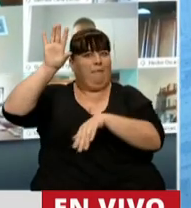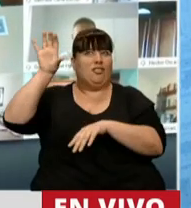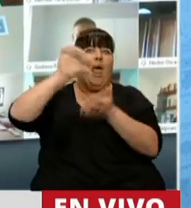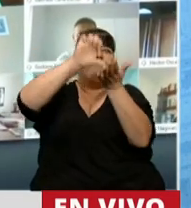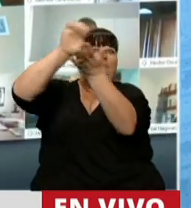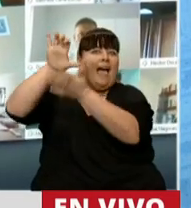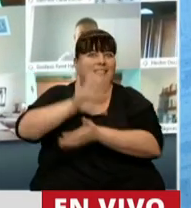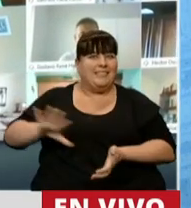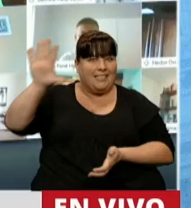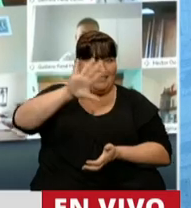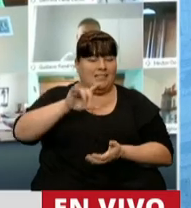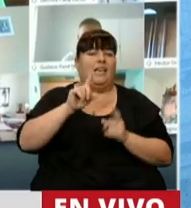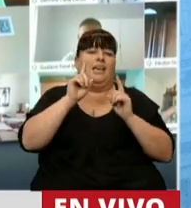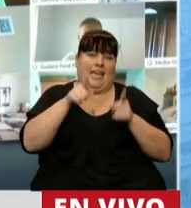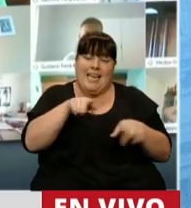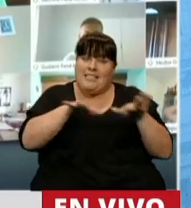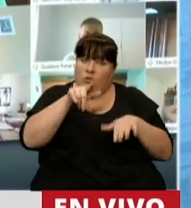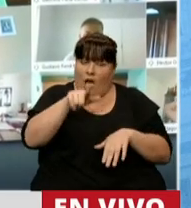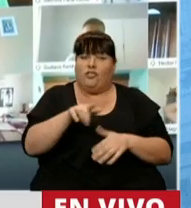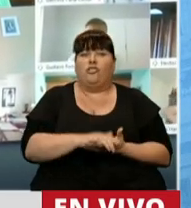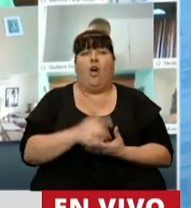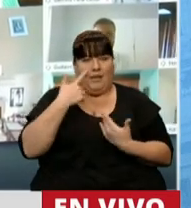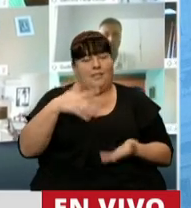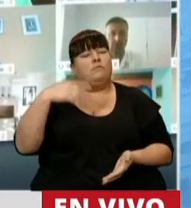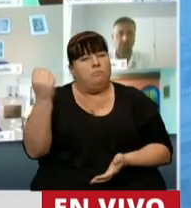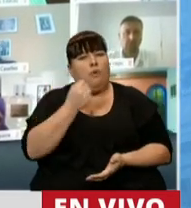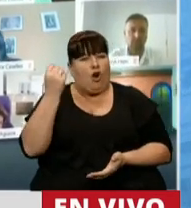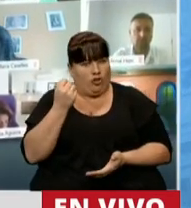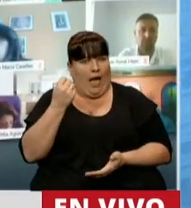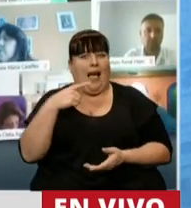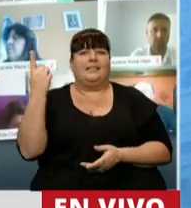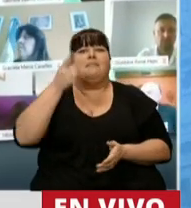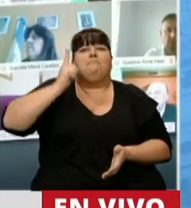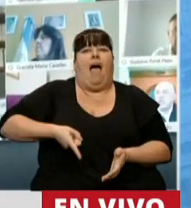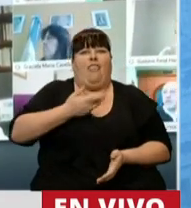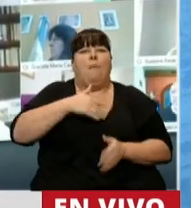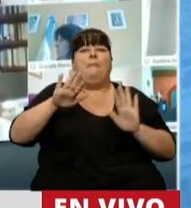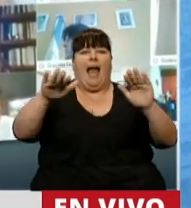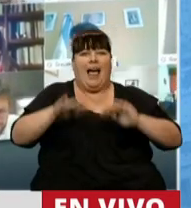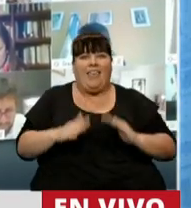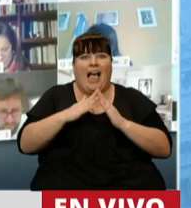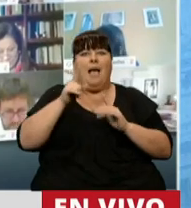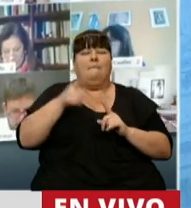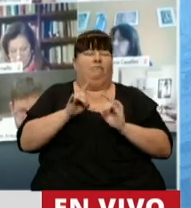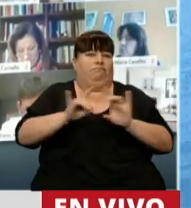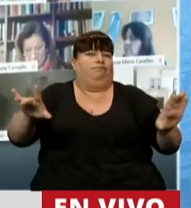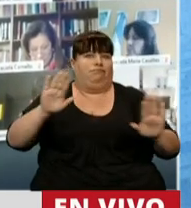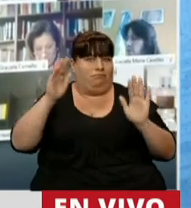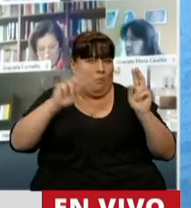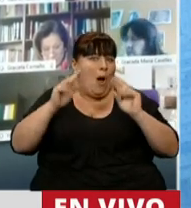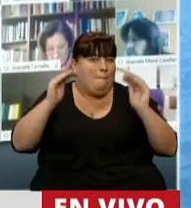de los países de la región, situación que da cuenta de la importancia de las medidas adoptadas para paliar la crisis sanitaria.